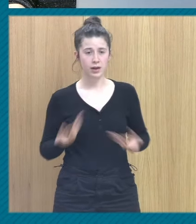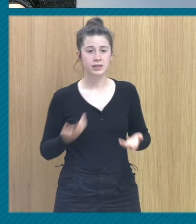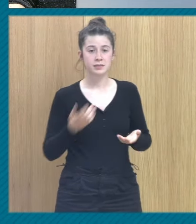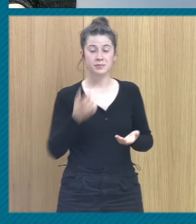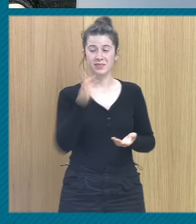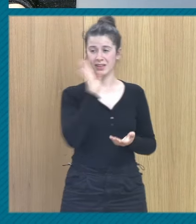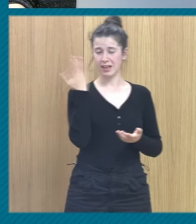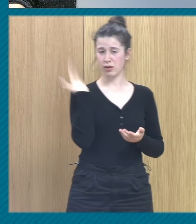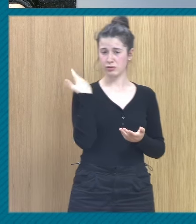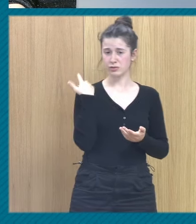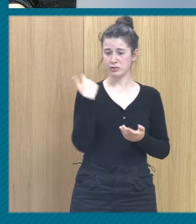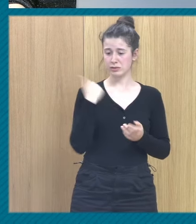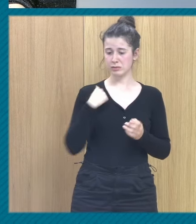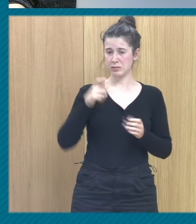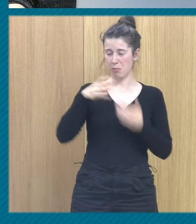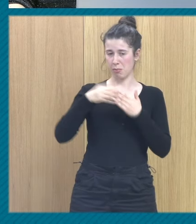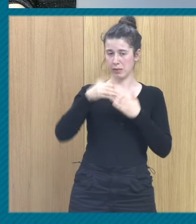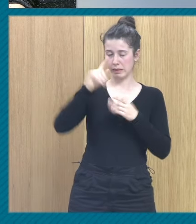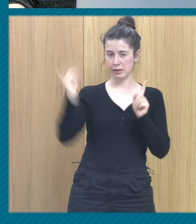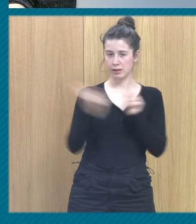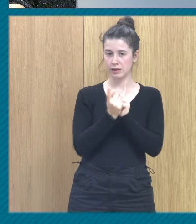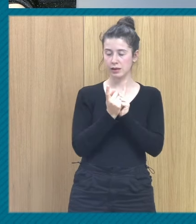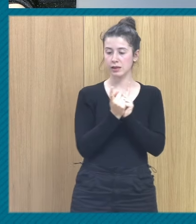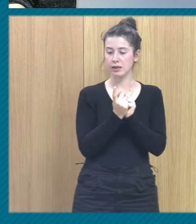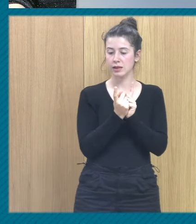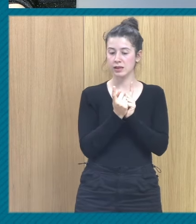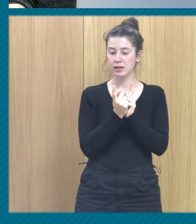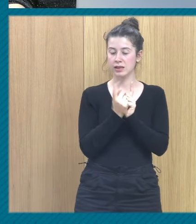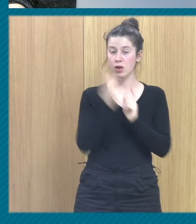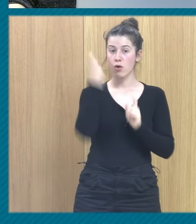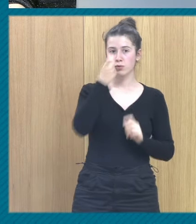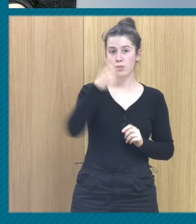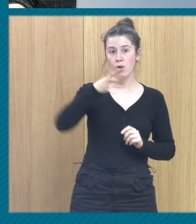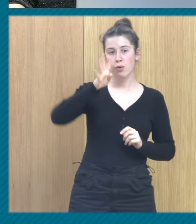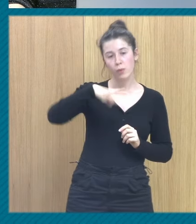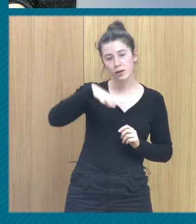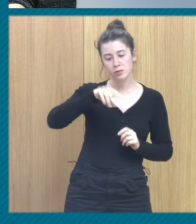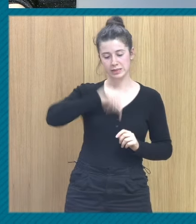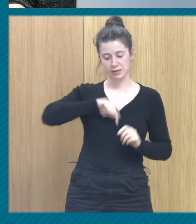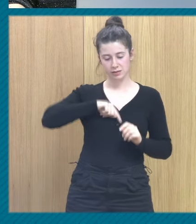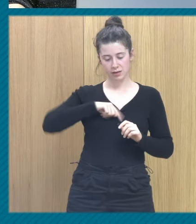otro día tengo una persona en consulta ahora mismo que nos ha costado cuatro meses conseguir que sienta frío